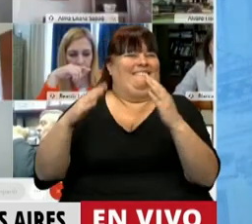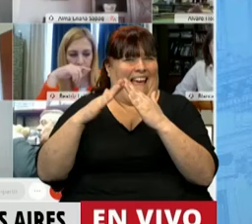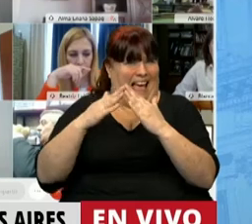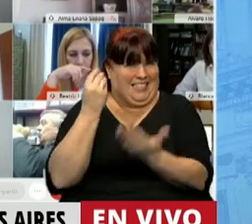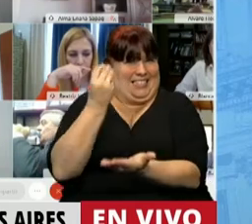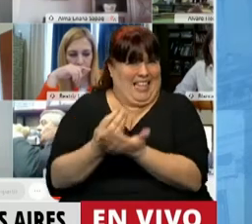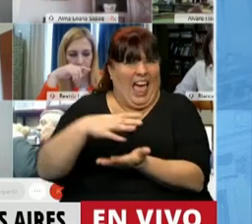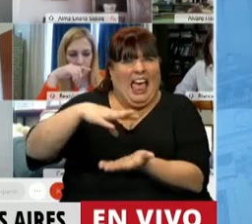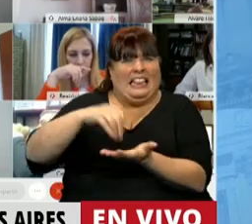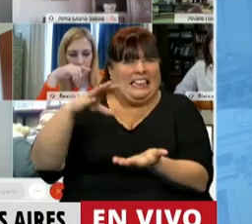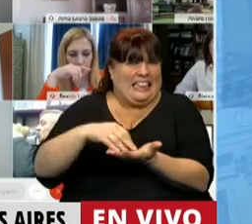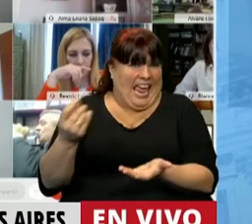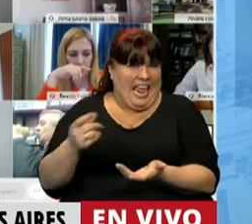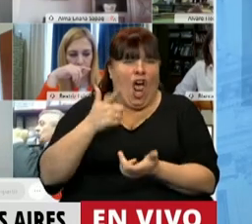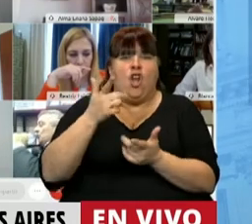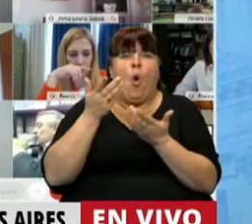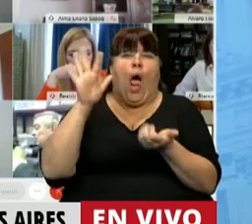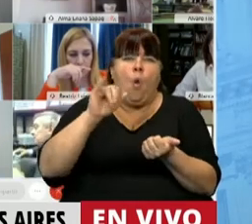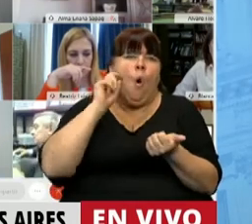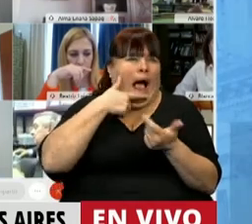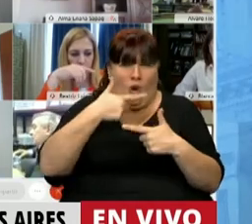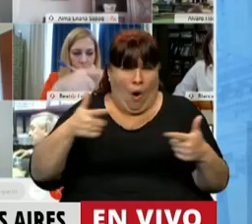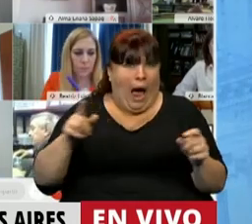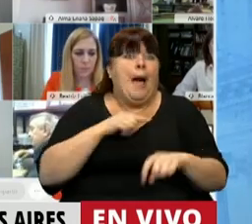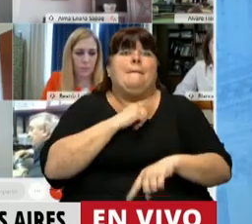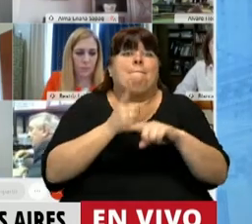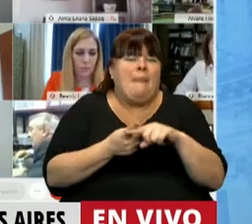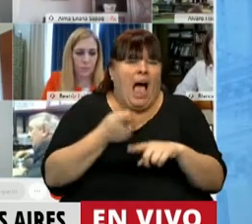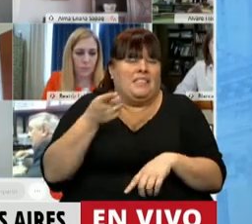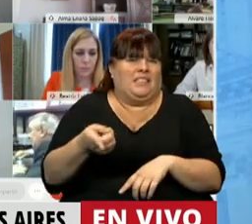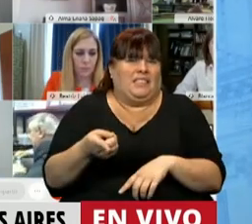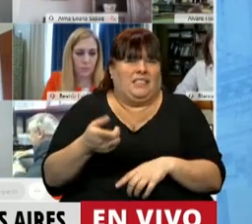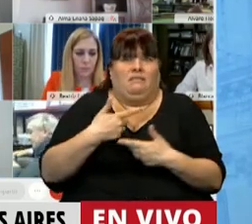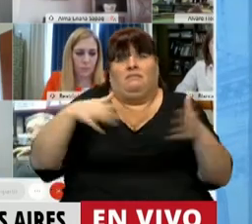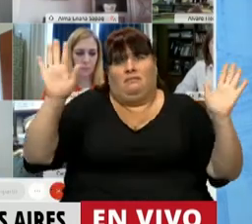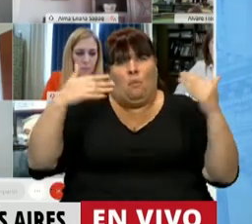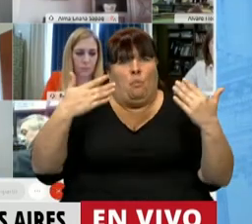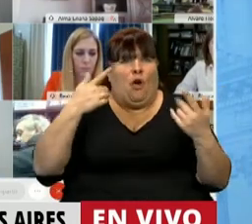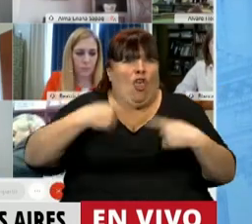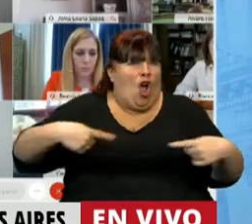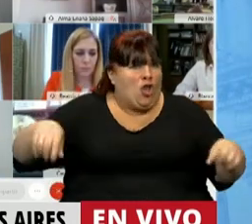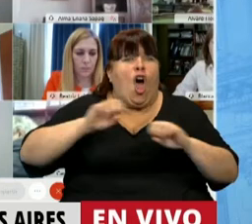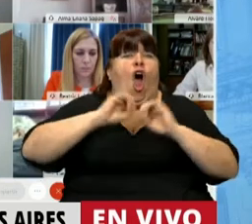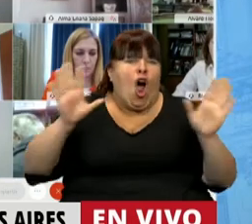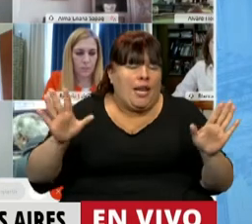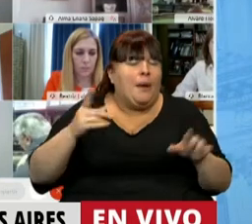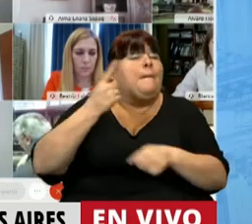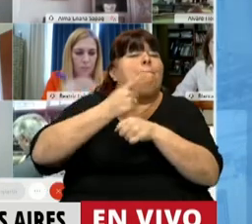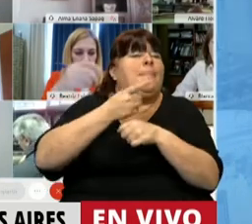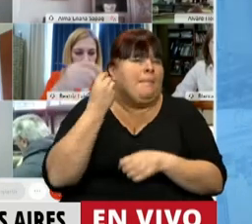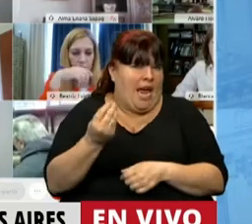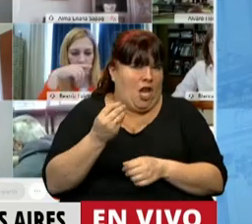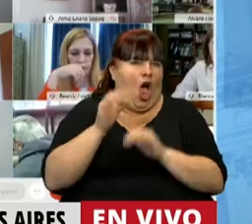ventajosa instalarse en terrenos que no solo no tienen servicios, sino donde se está a merced de todo tipo de cosas, empezando